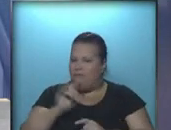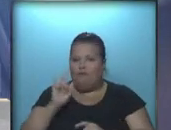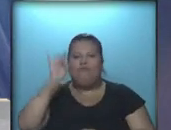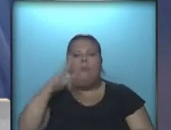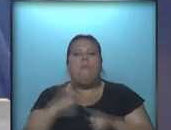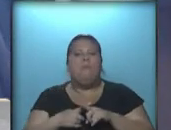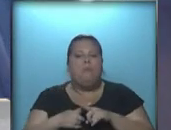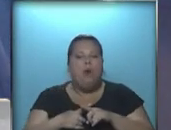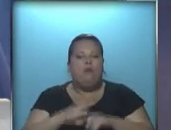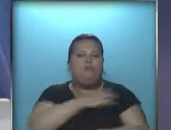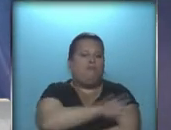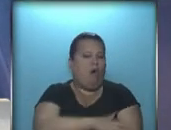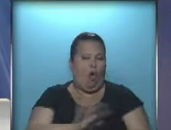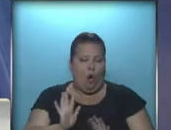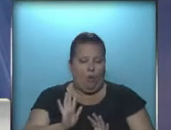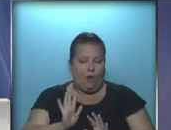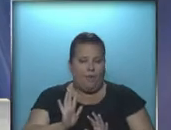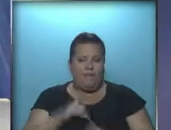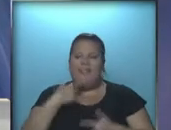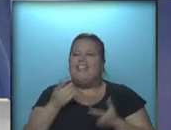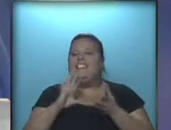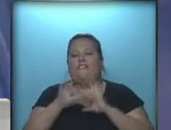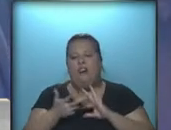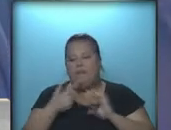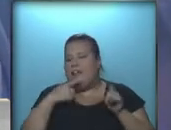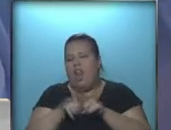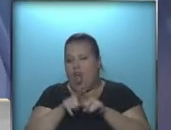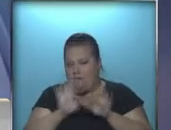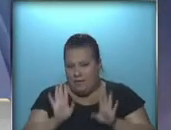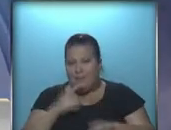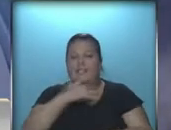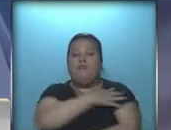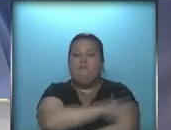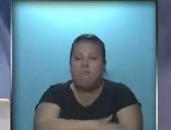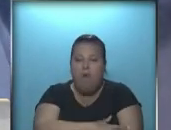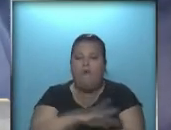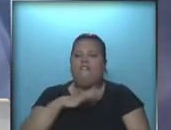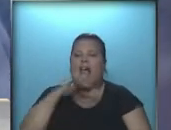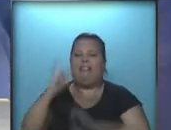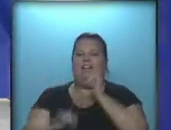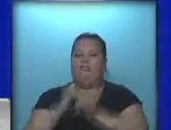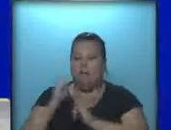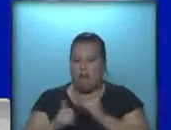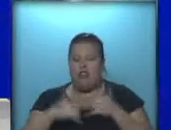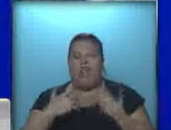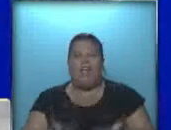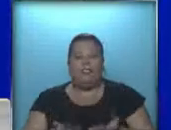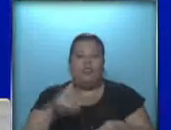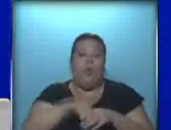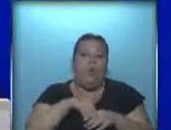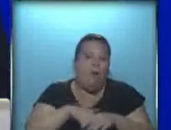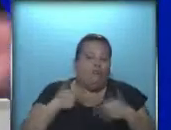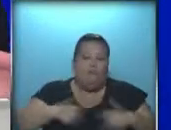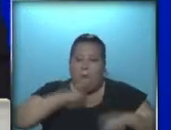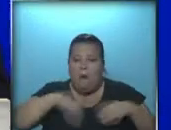sino porque son más pobres. En realidad lo dijo de otra manera porque dice lo mismo. Los pobres no están informados, por lo tanto, votan como